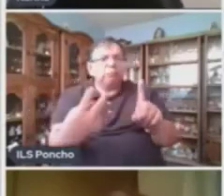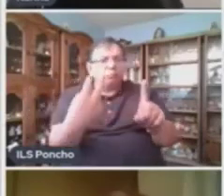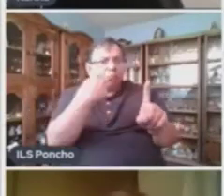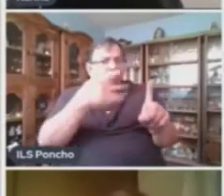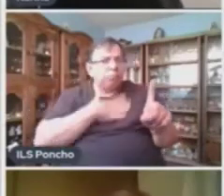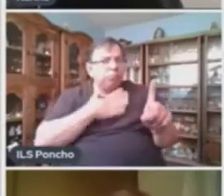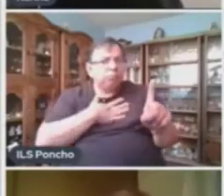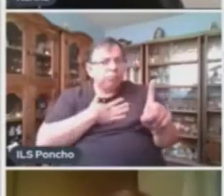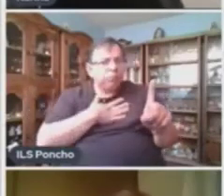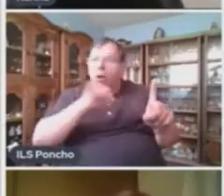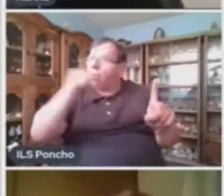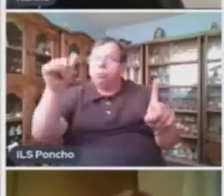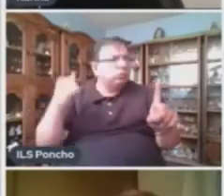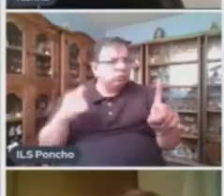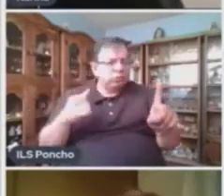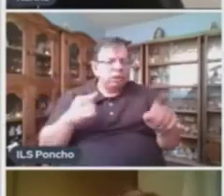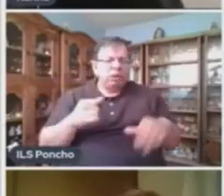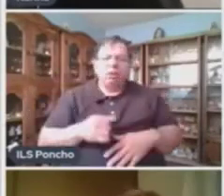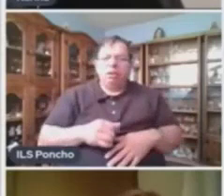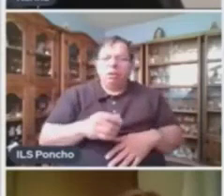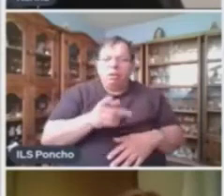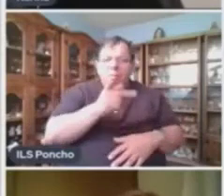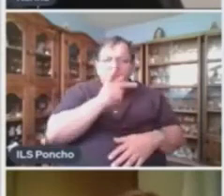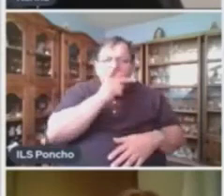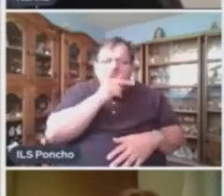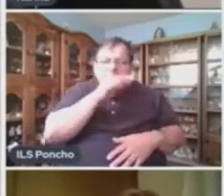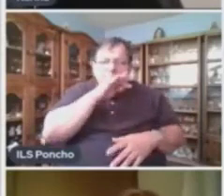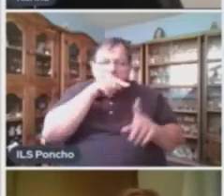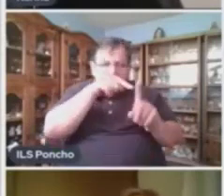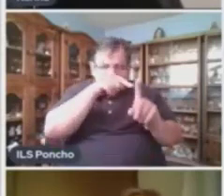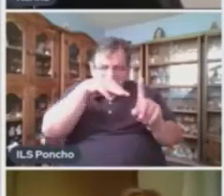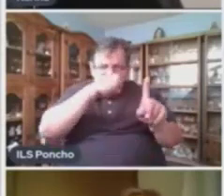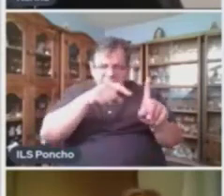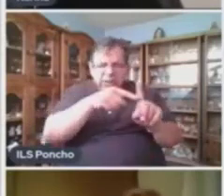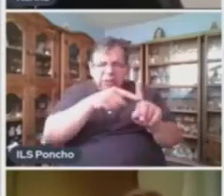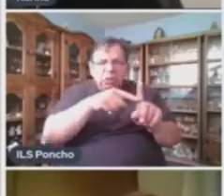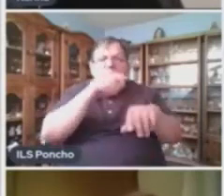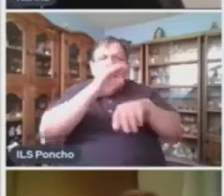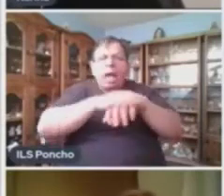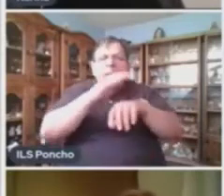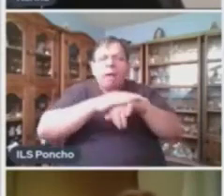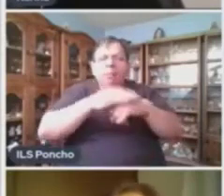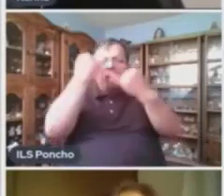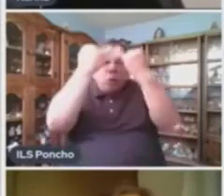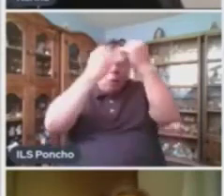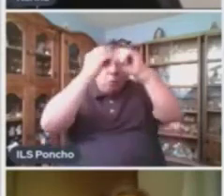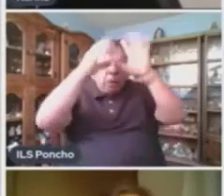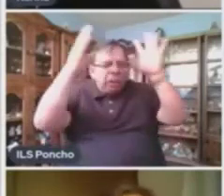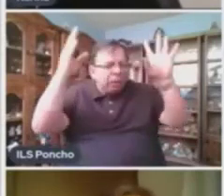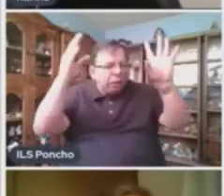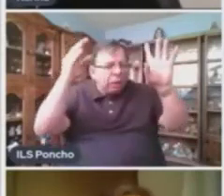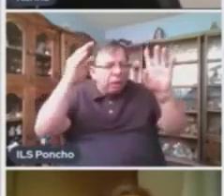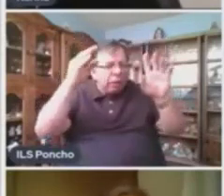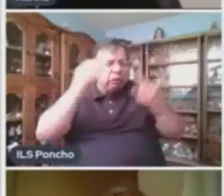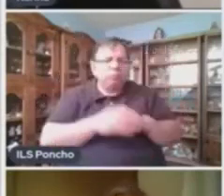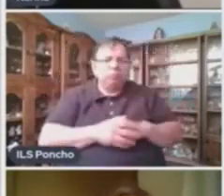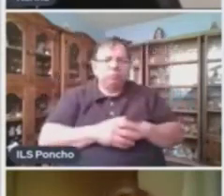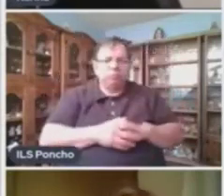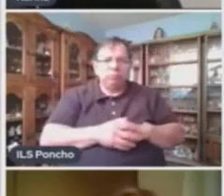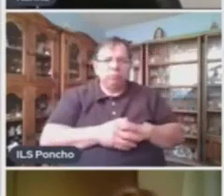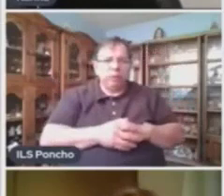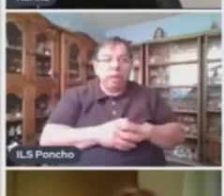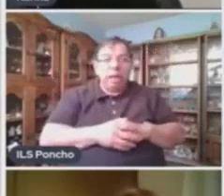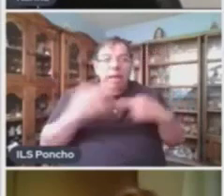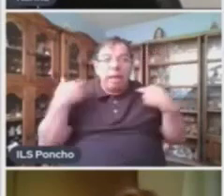Los padres de Max dicen que soy un amigo imaginario. Me gusta mucho la maestra de Max, la